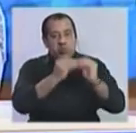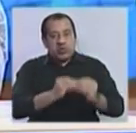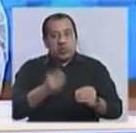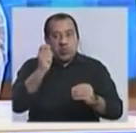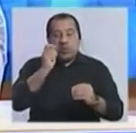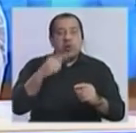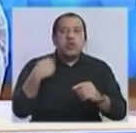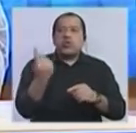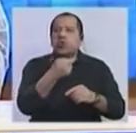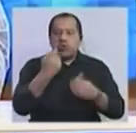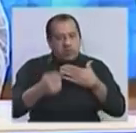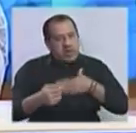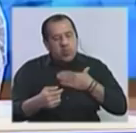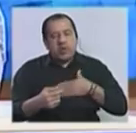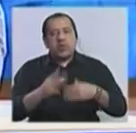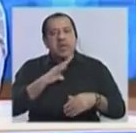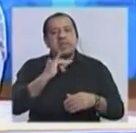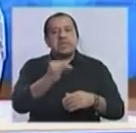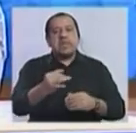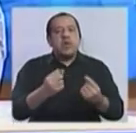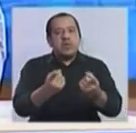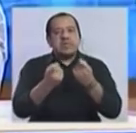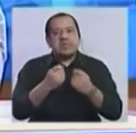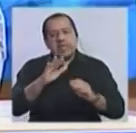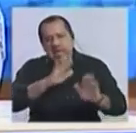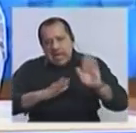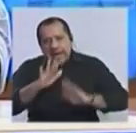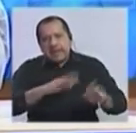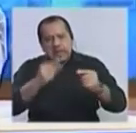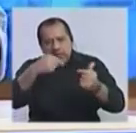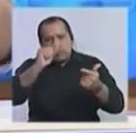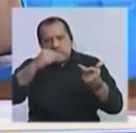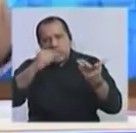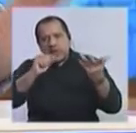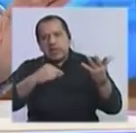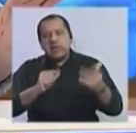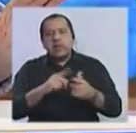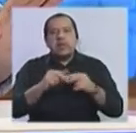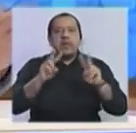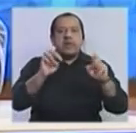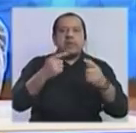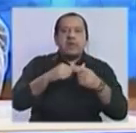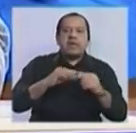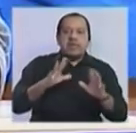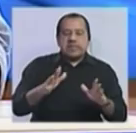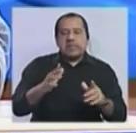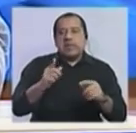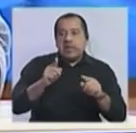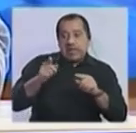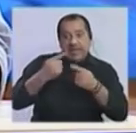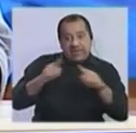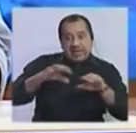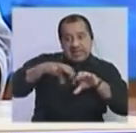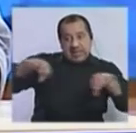estamos de acuerdo que ahí hay una necesidad de corregir. La diferencia entre oposición y nosotros es que la